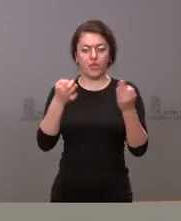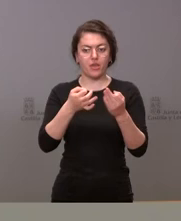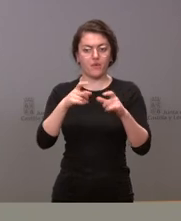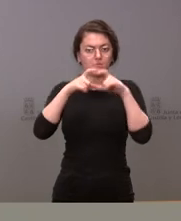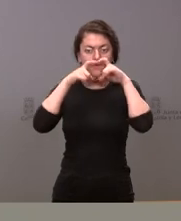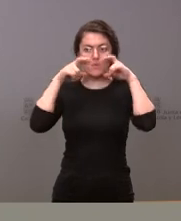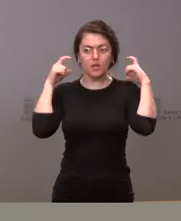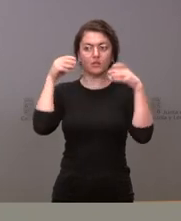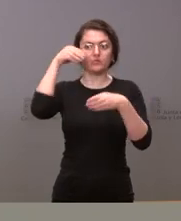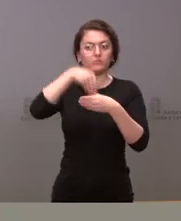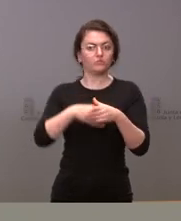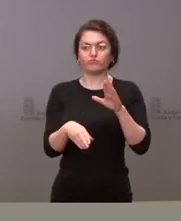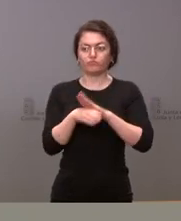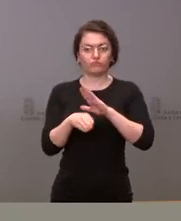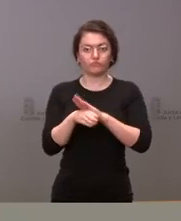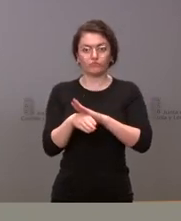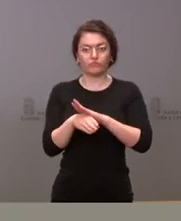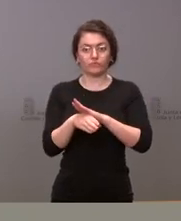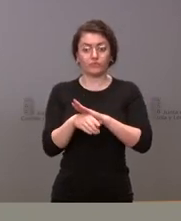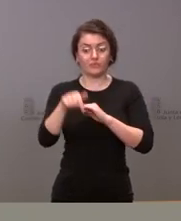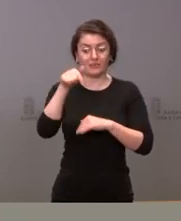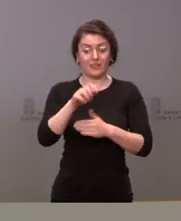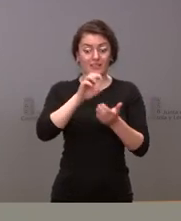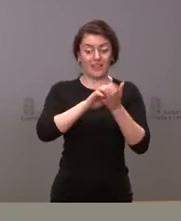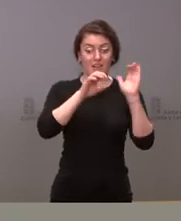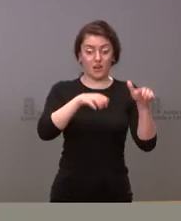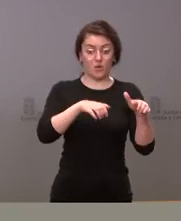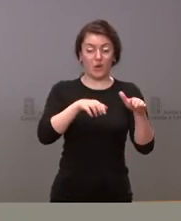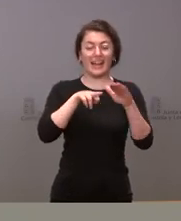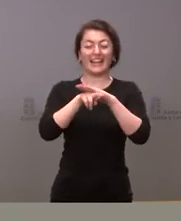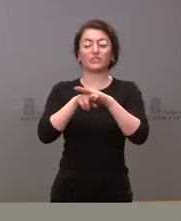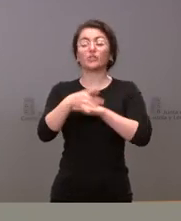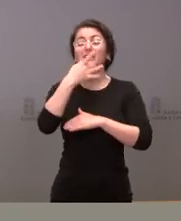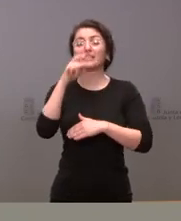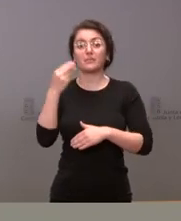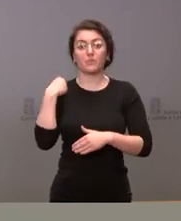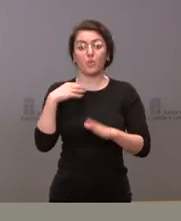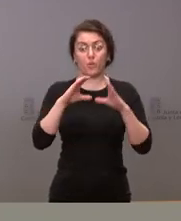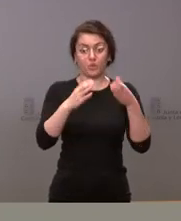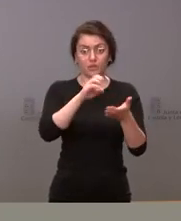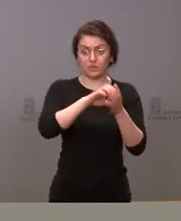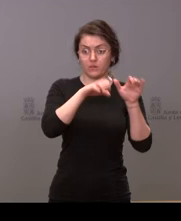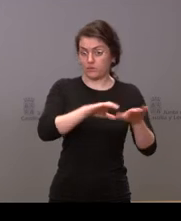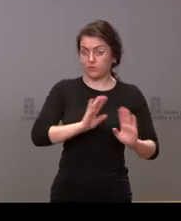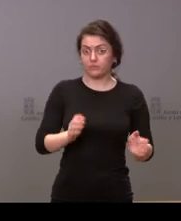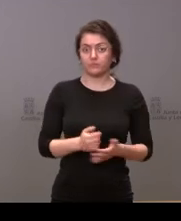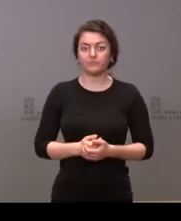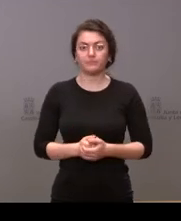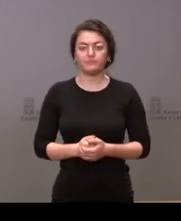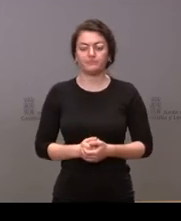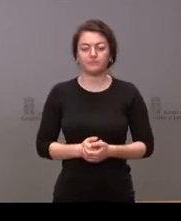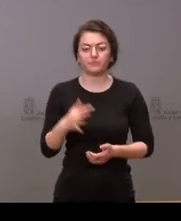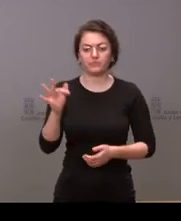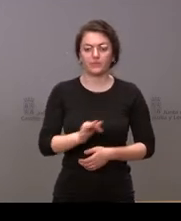mascarillas en interiores y muchos de estos centros en Castilla y León son gestionados por la Junta de Castilla y León nos trasladamos ahora